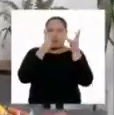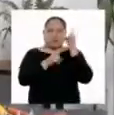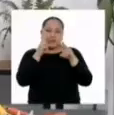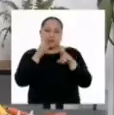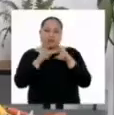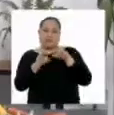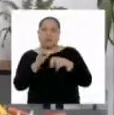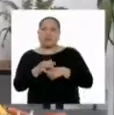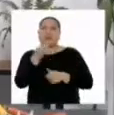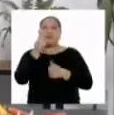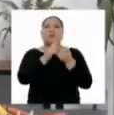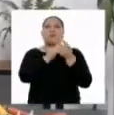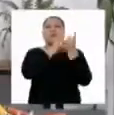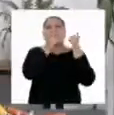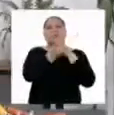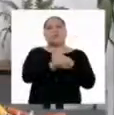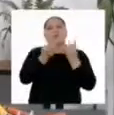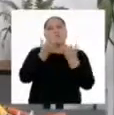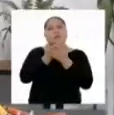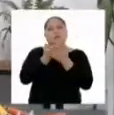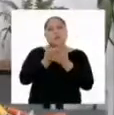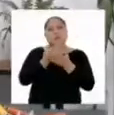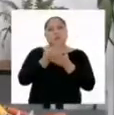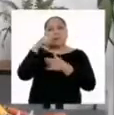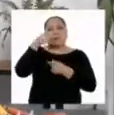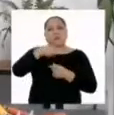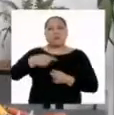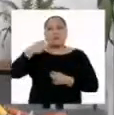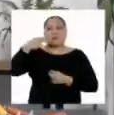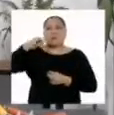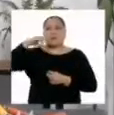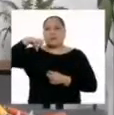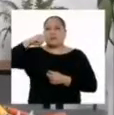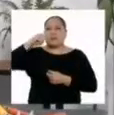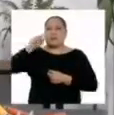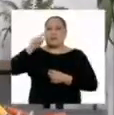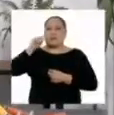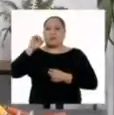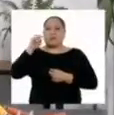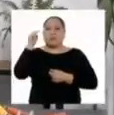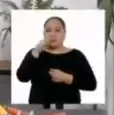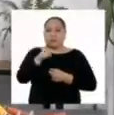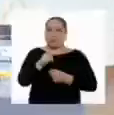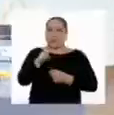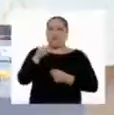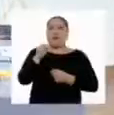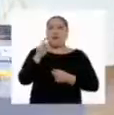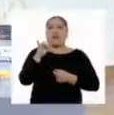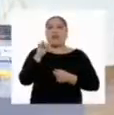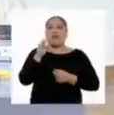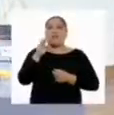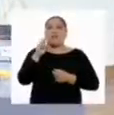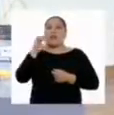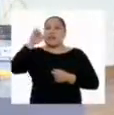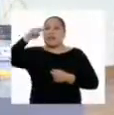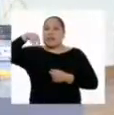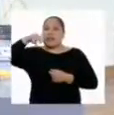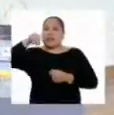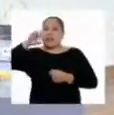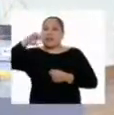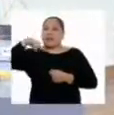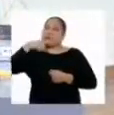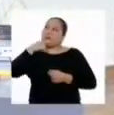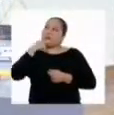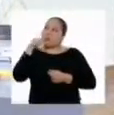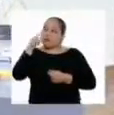determinar qué podemos modificar para comprobar nuestra hipótesis. Esa es la variable independiente. Como queremos saber si una